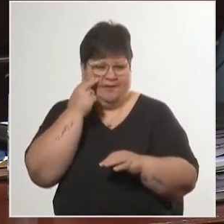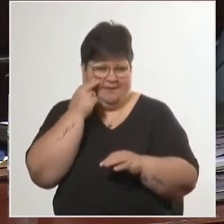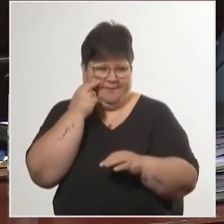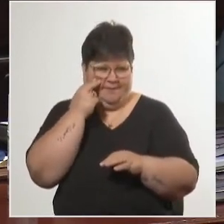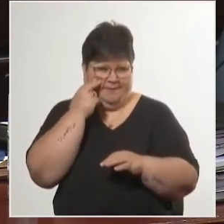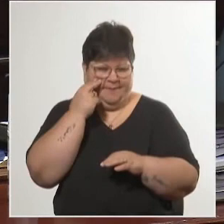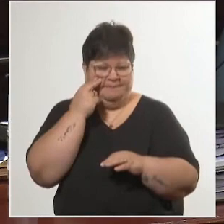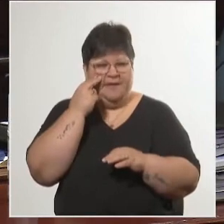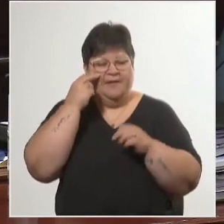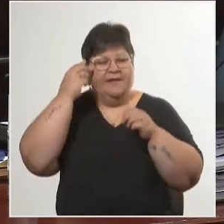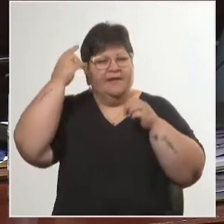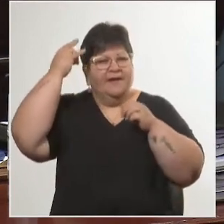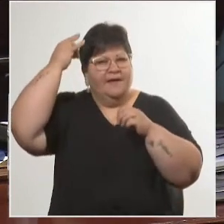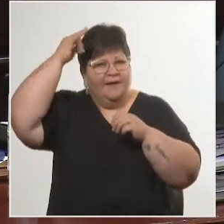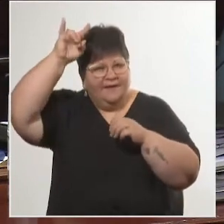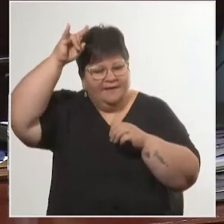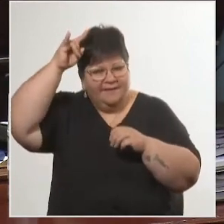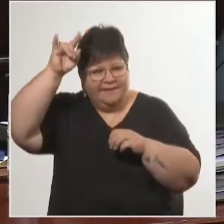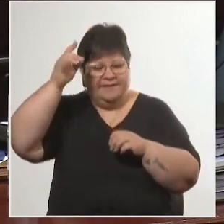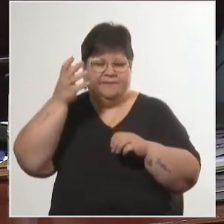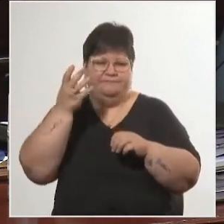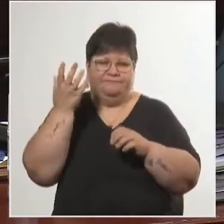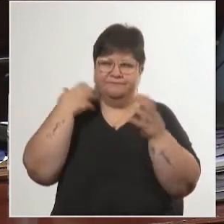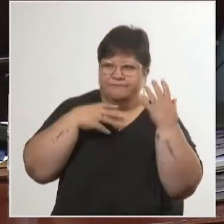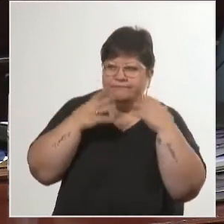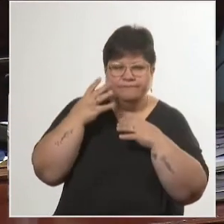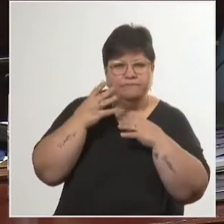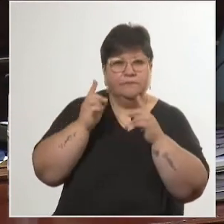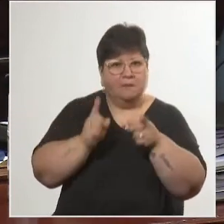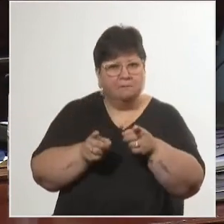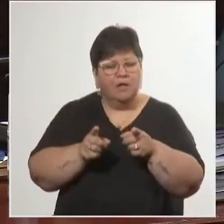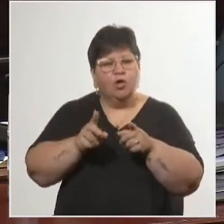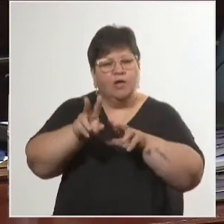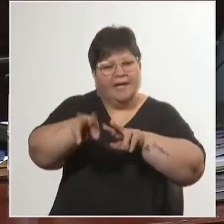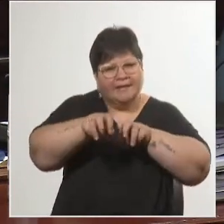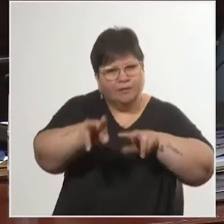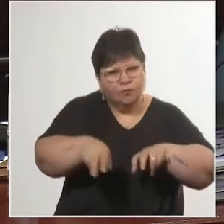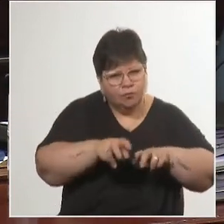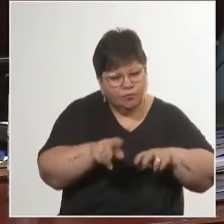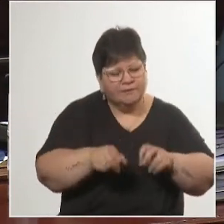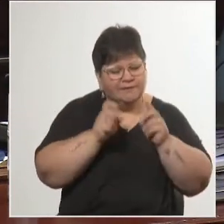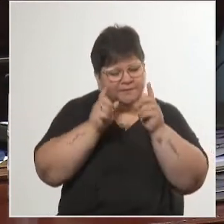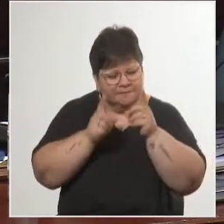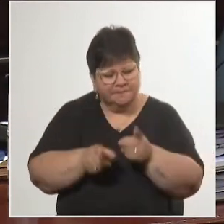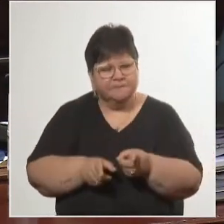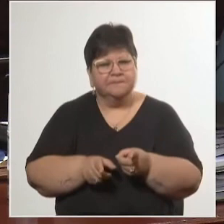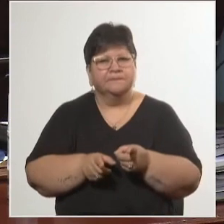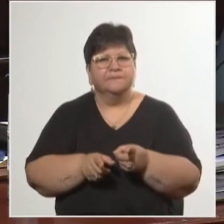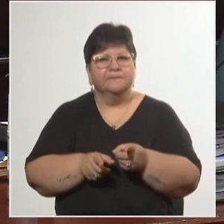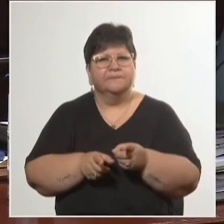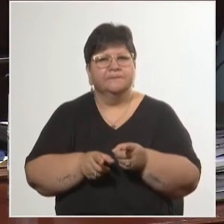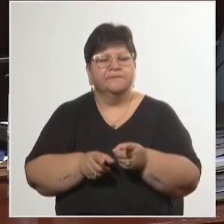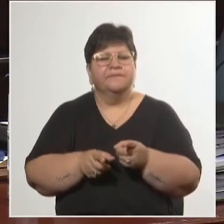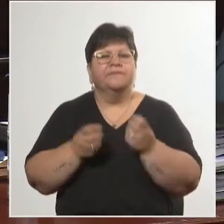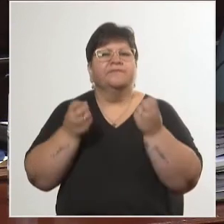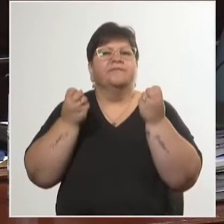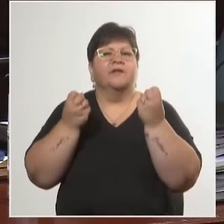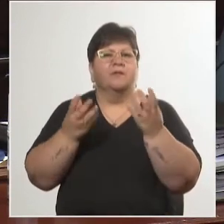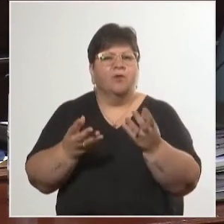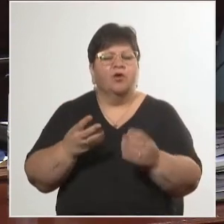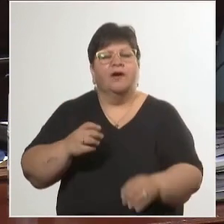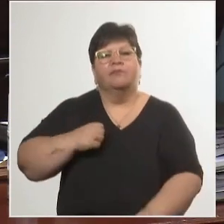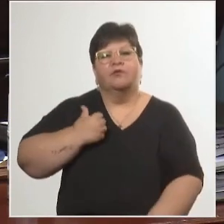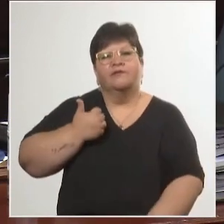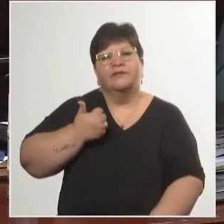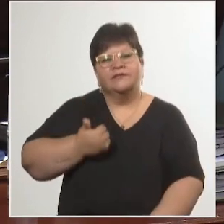en la ganadería y en la agricultura. Y eso pasa por aprovechar las